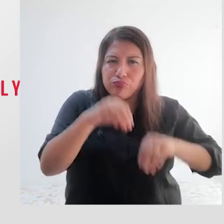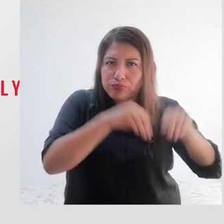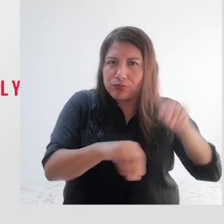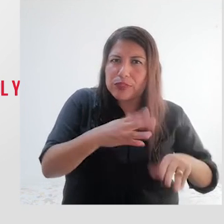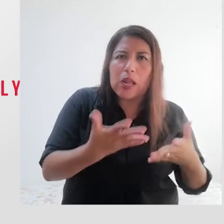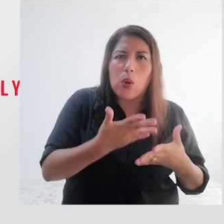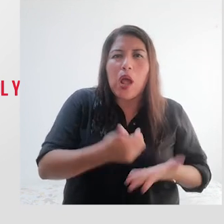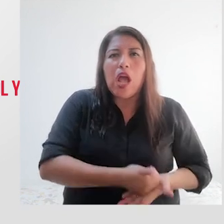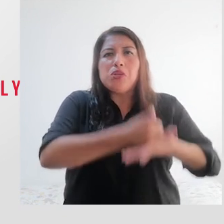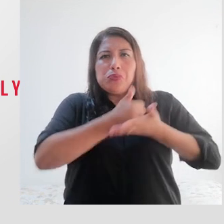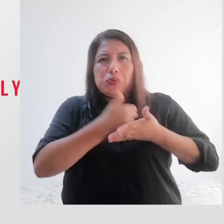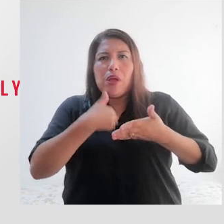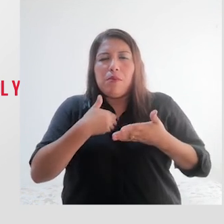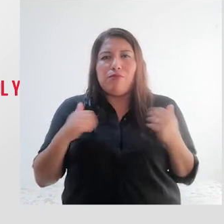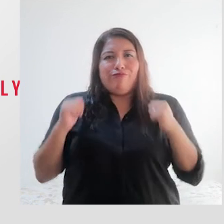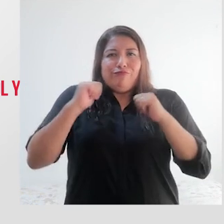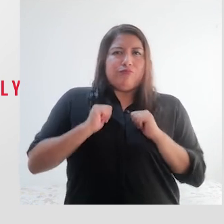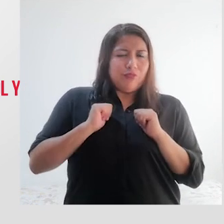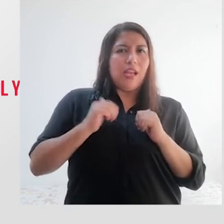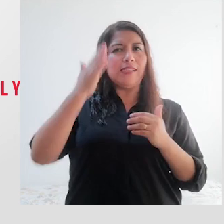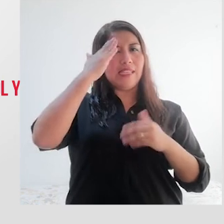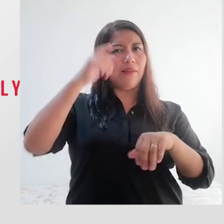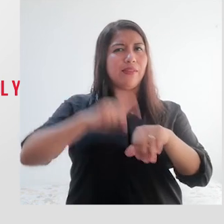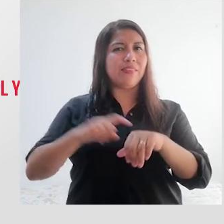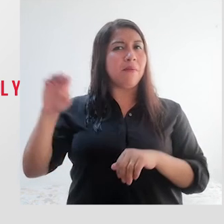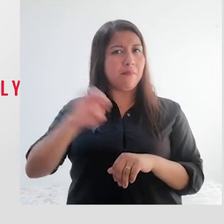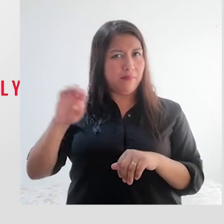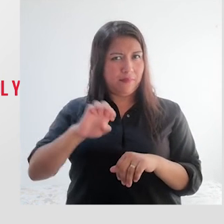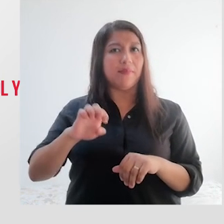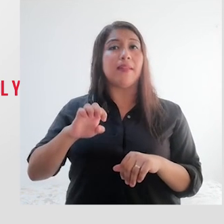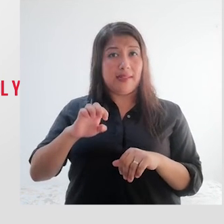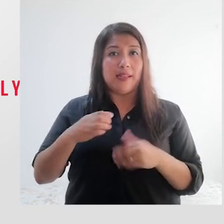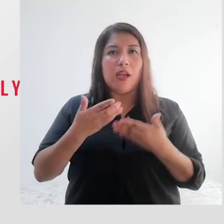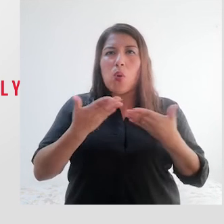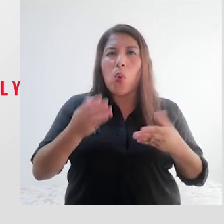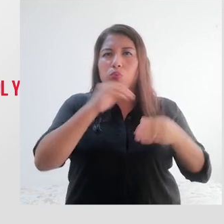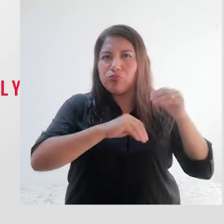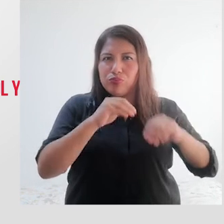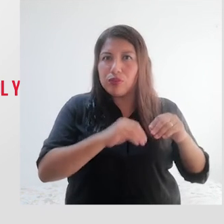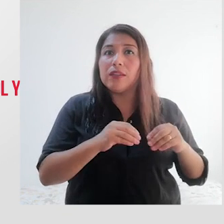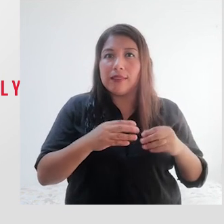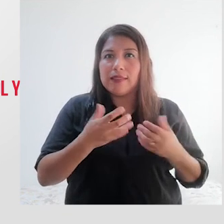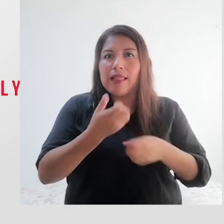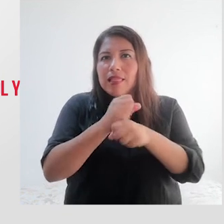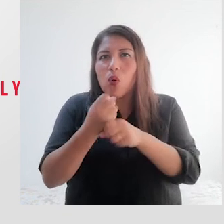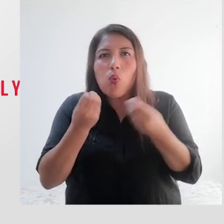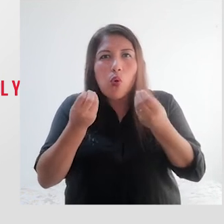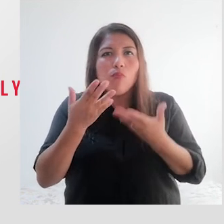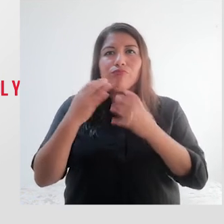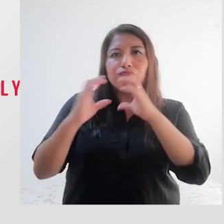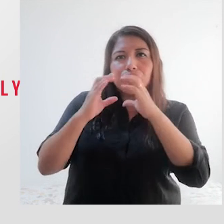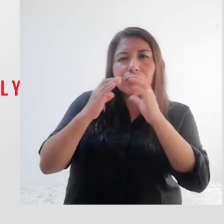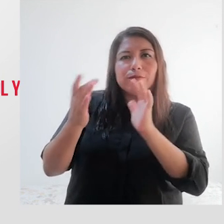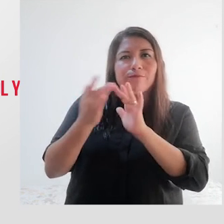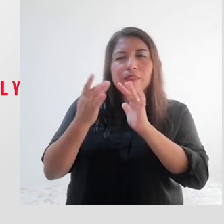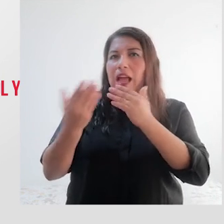que está integrado por la mochila para emergencias y la caja de reserva, así como elaboramos nuestra estrategia